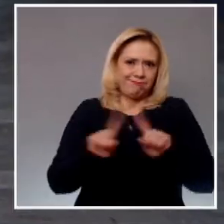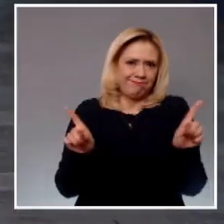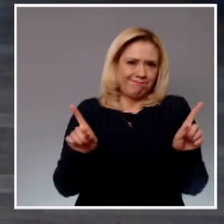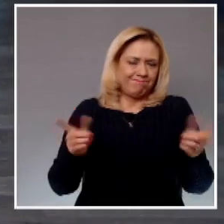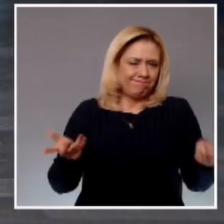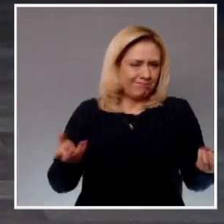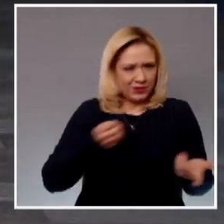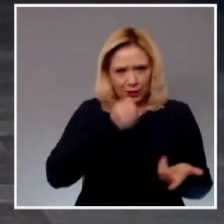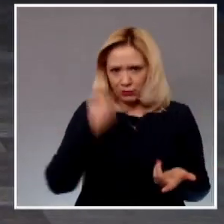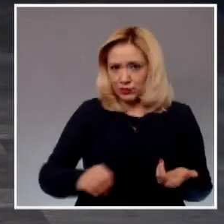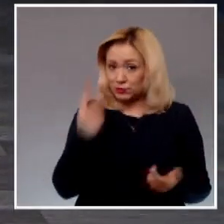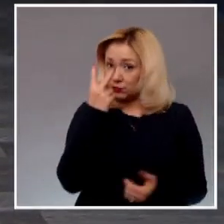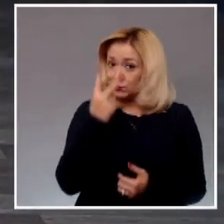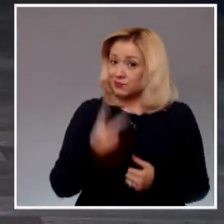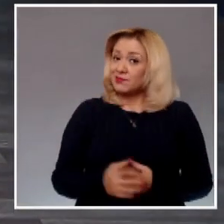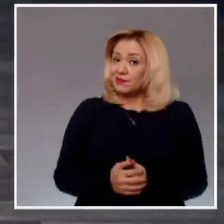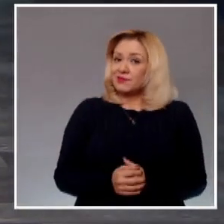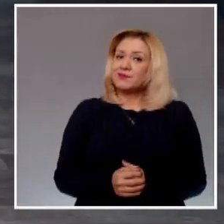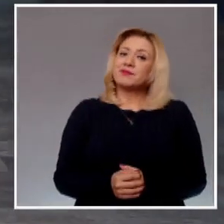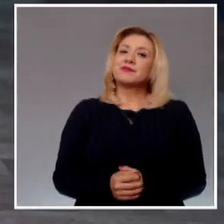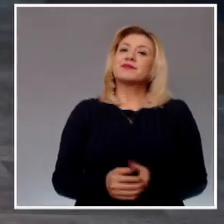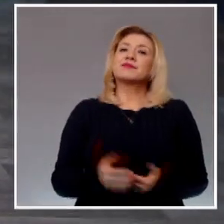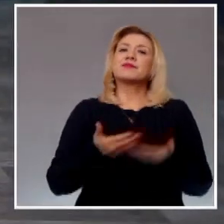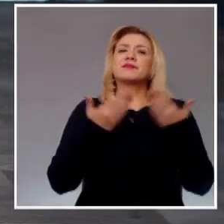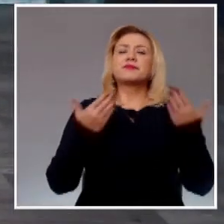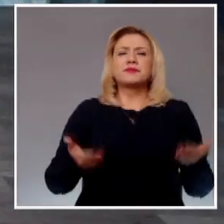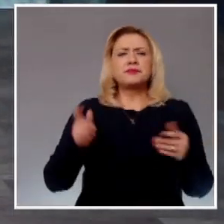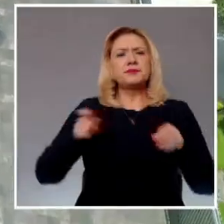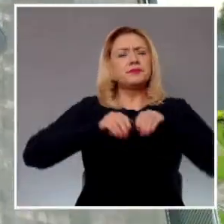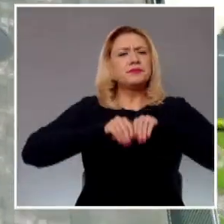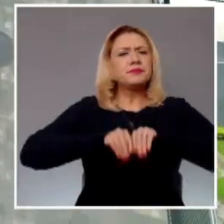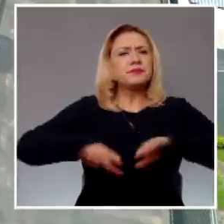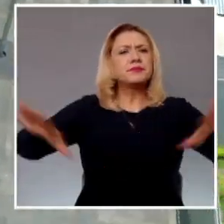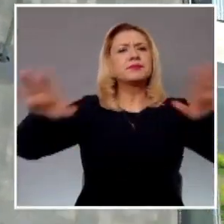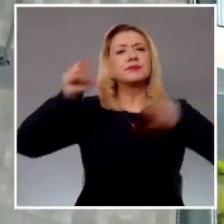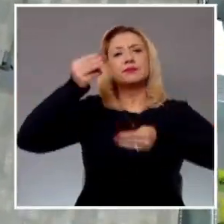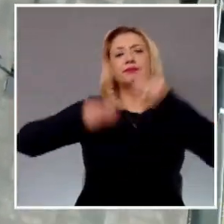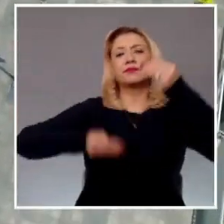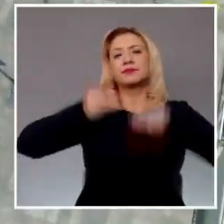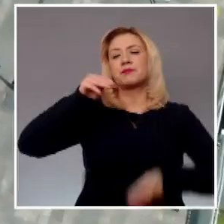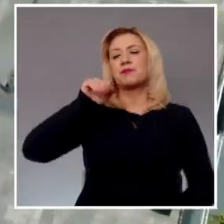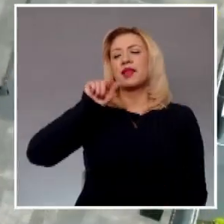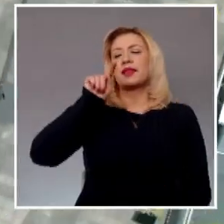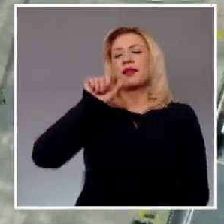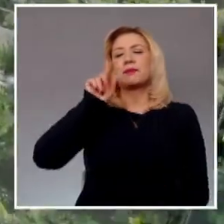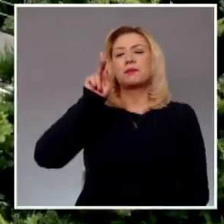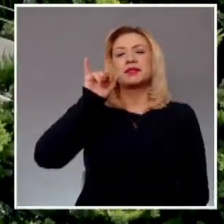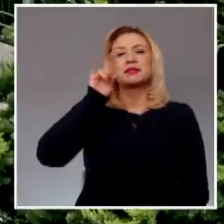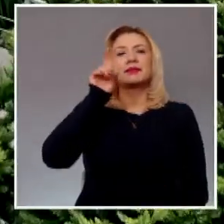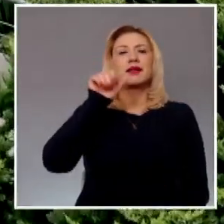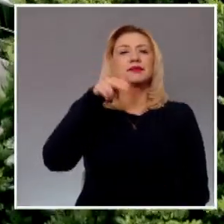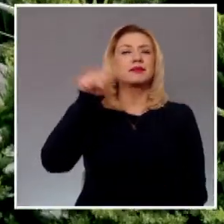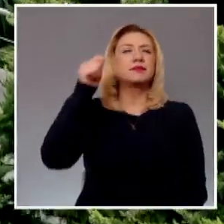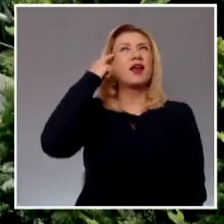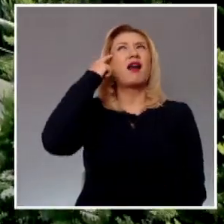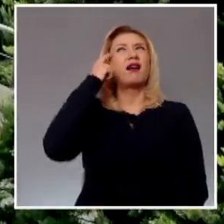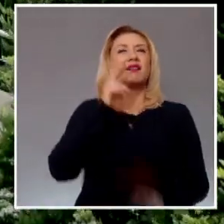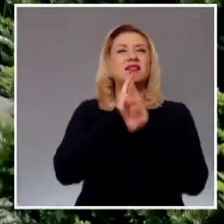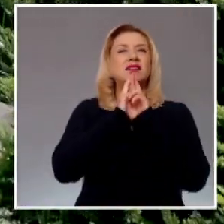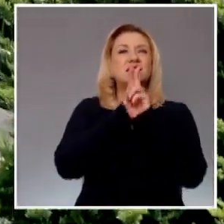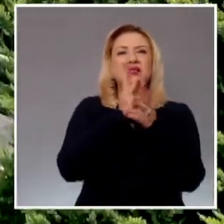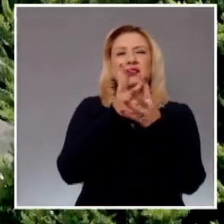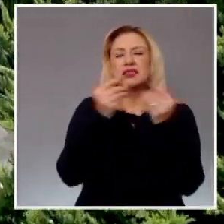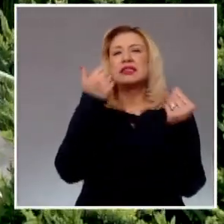El Tribunal Electoral dio a conocer el proyecto del magistrado Felipe de la Mata Pizaña con el que propone resolver el recurso